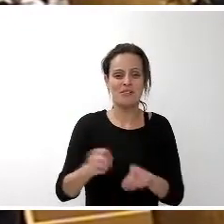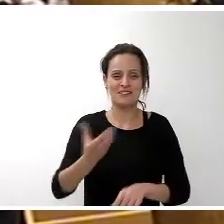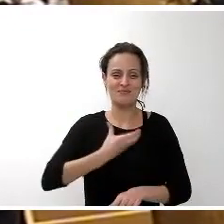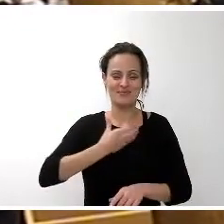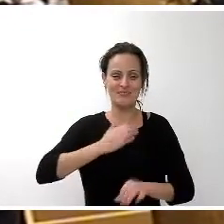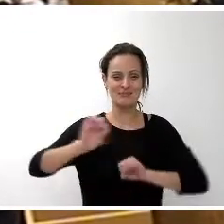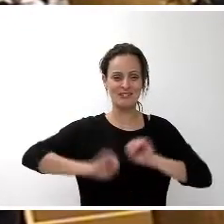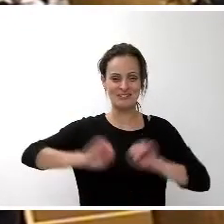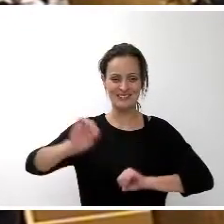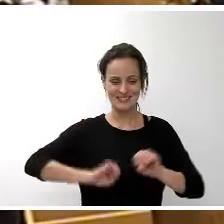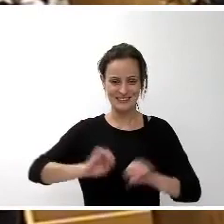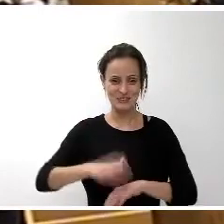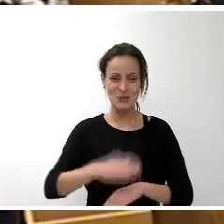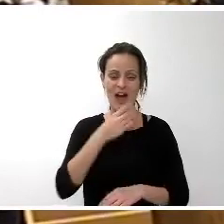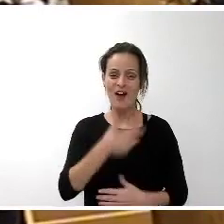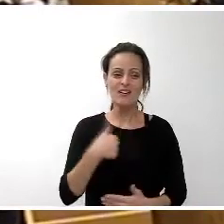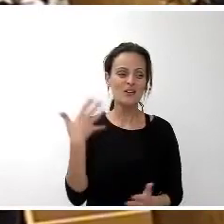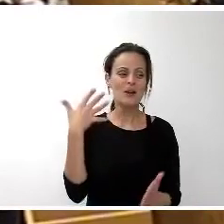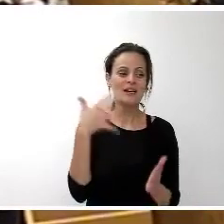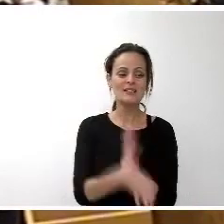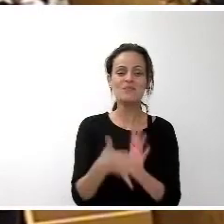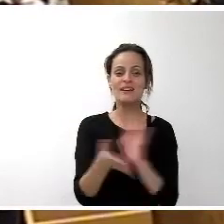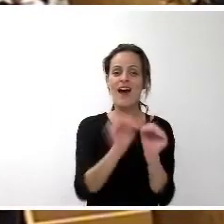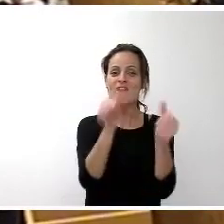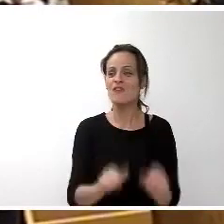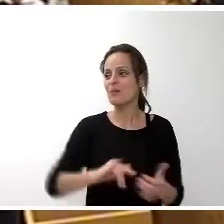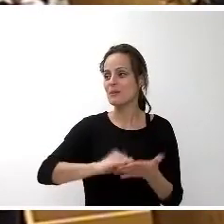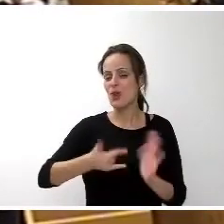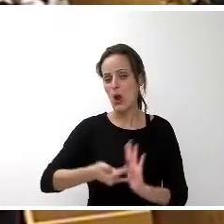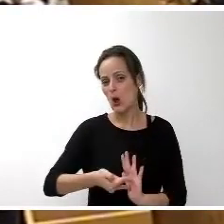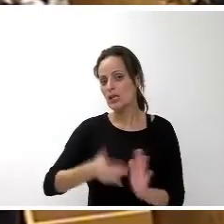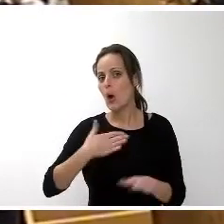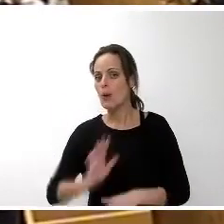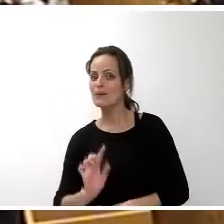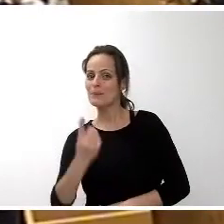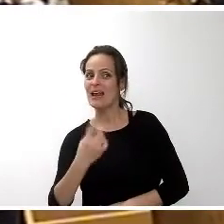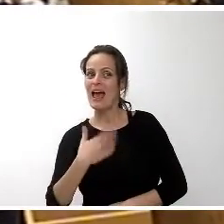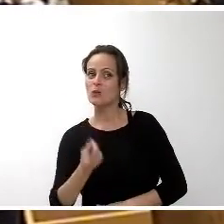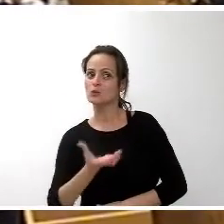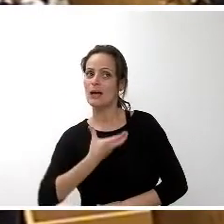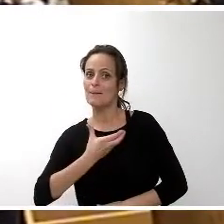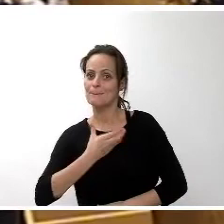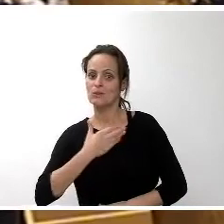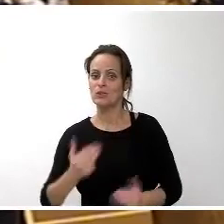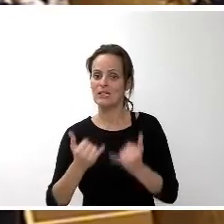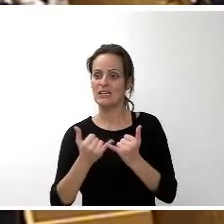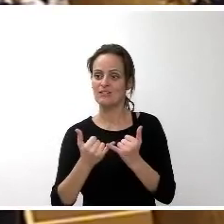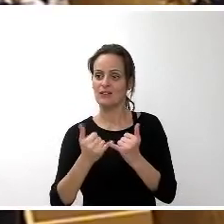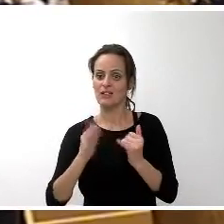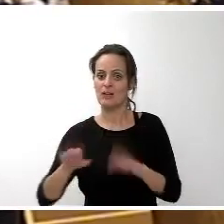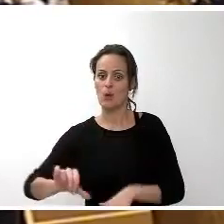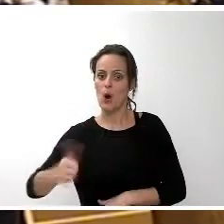no le voy a explicar yo cuál es la forma la metodología ni quién ha sido el primer ayuntamiento de Tenerife que ha aprobado los presupuestos